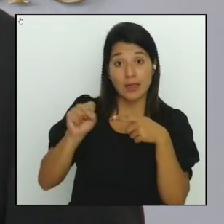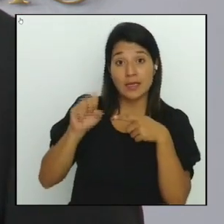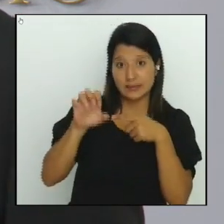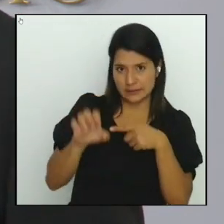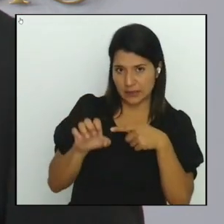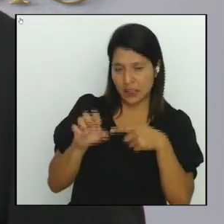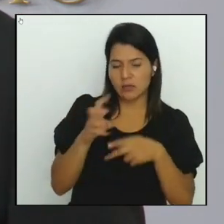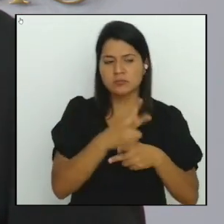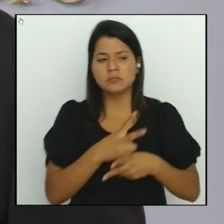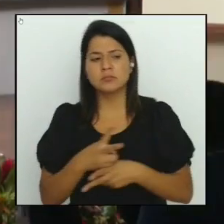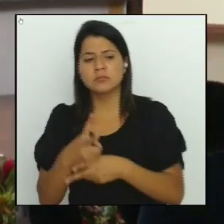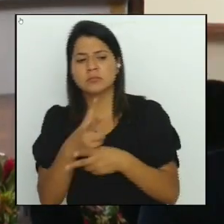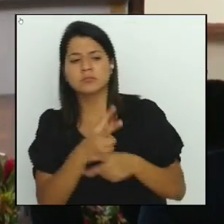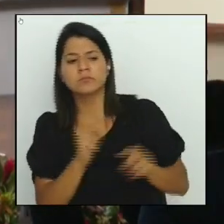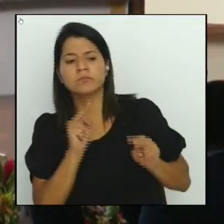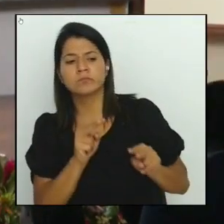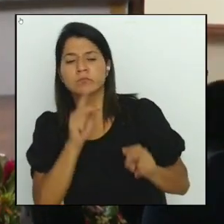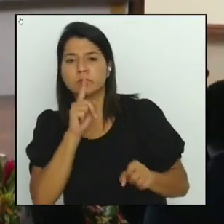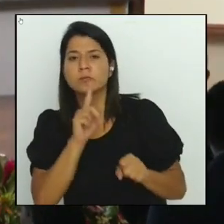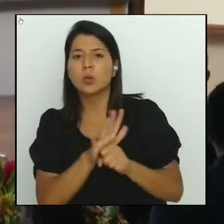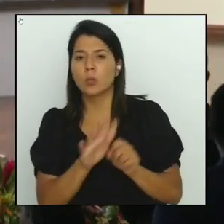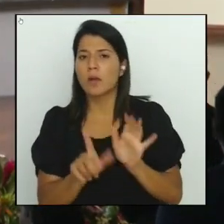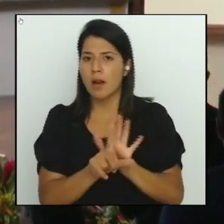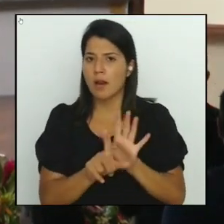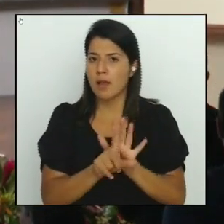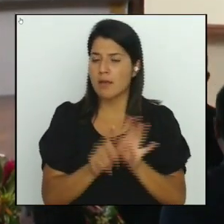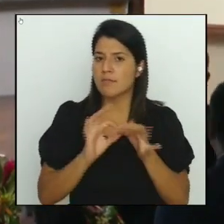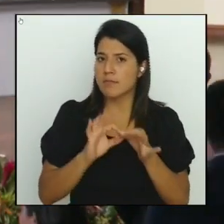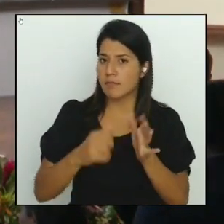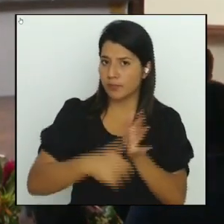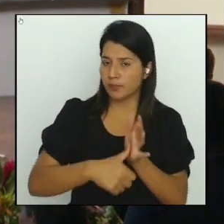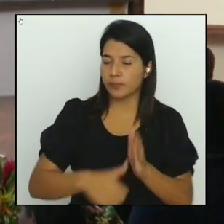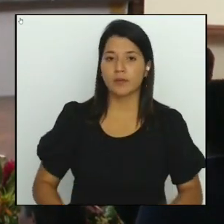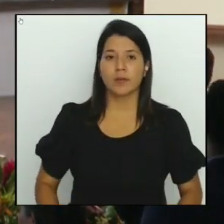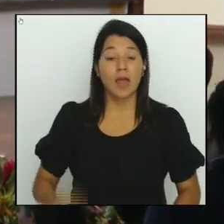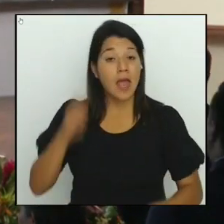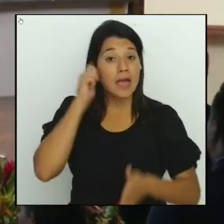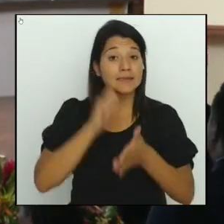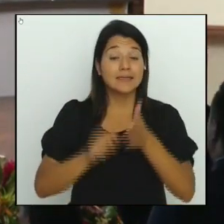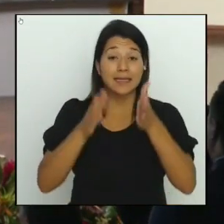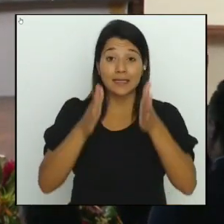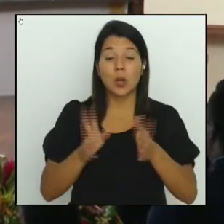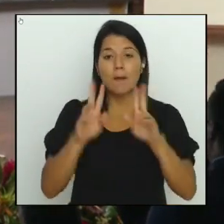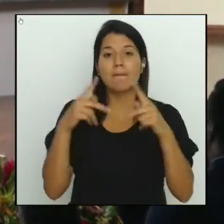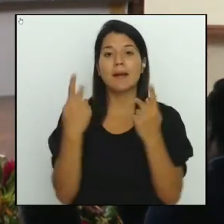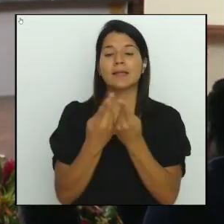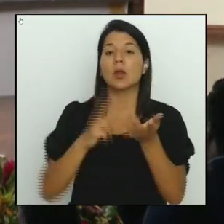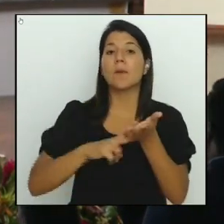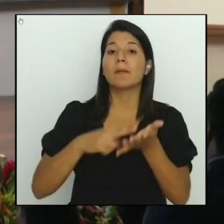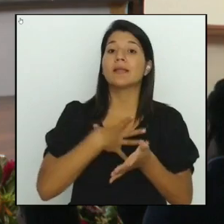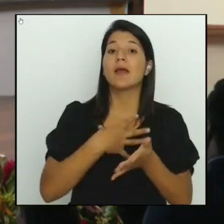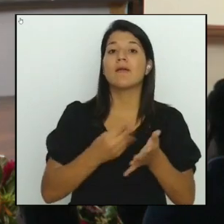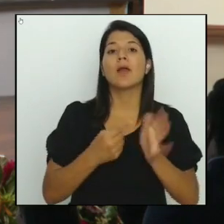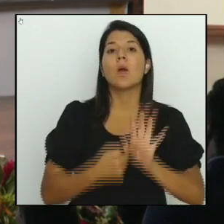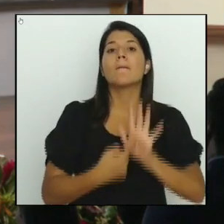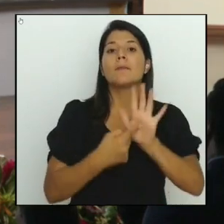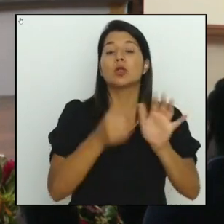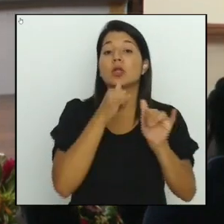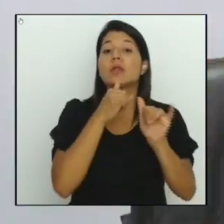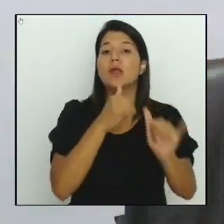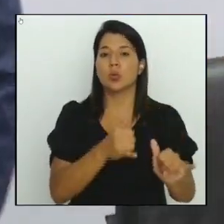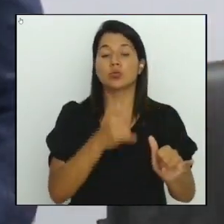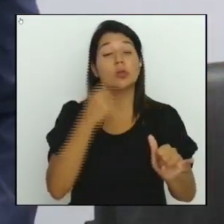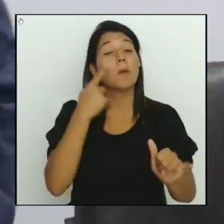celoso de que se cumpla la legislación electoral. El secretario del Partido de Liberación Nacional presentó la denuncia contra el mandatario por supuestamente